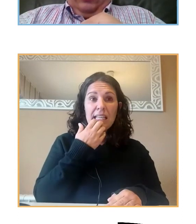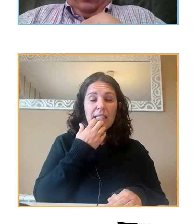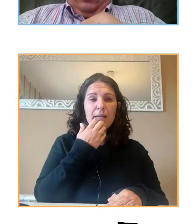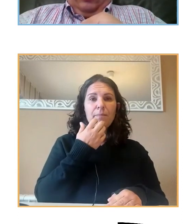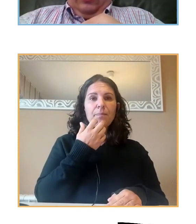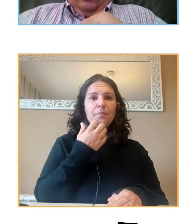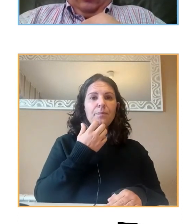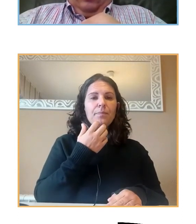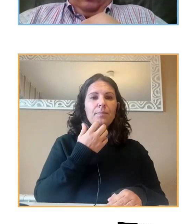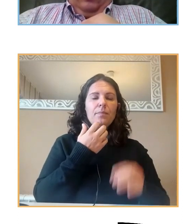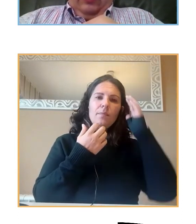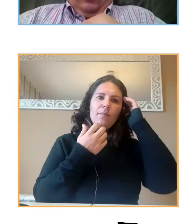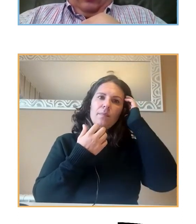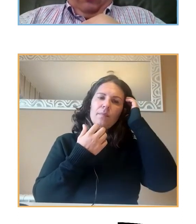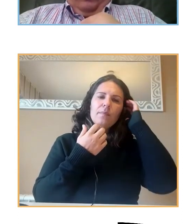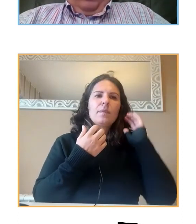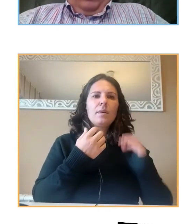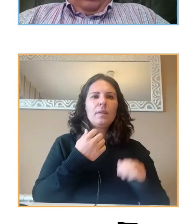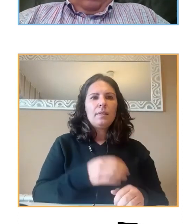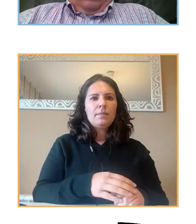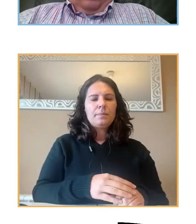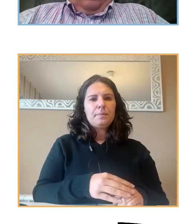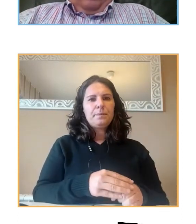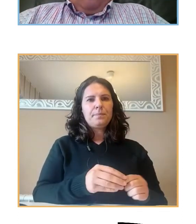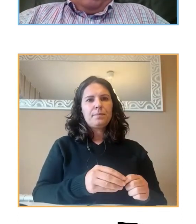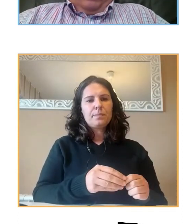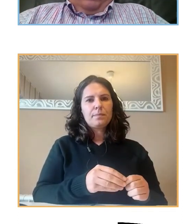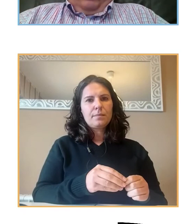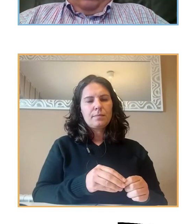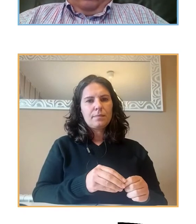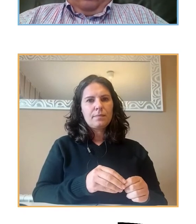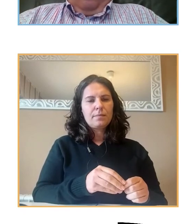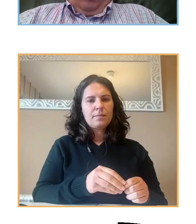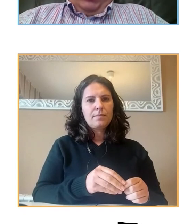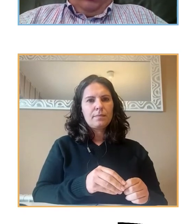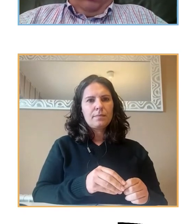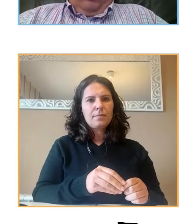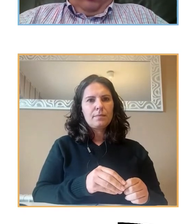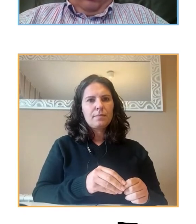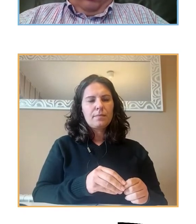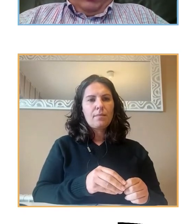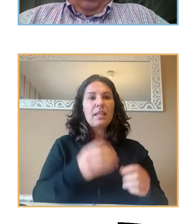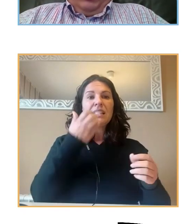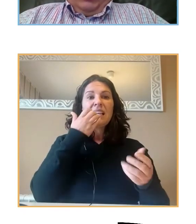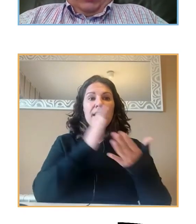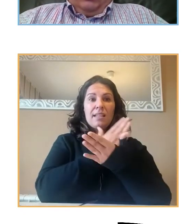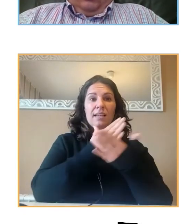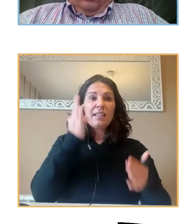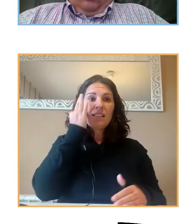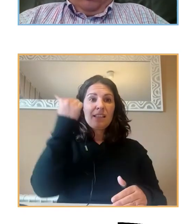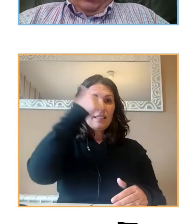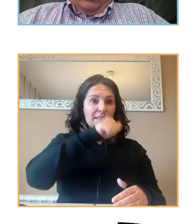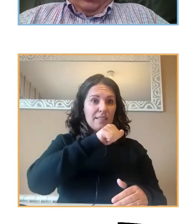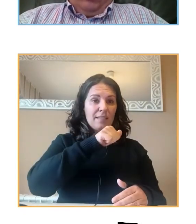muestra por sexo, chicos y chicas,